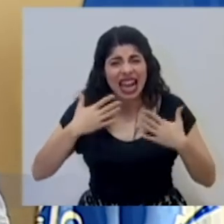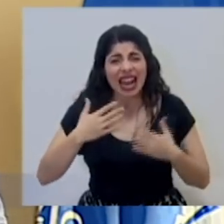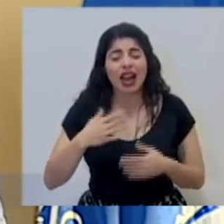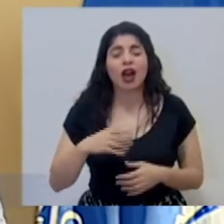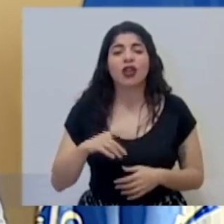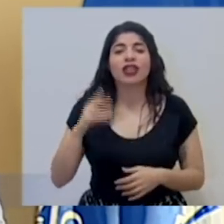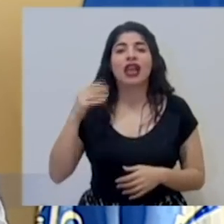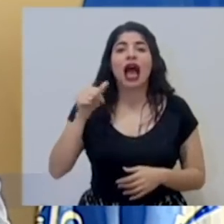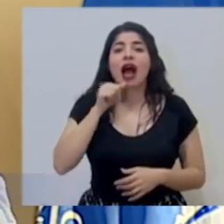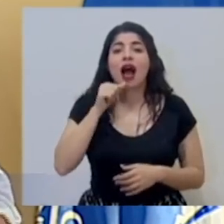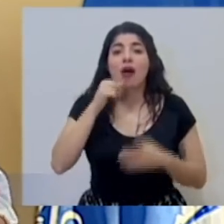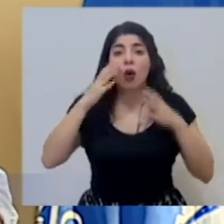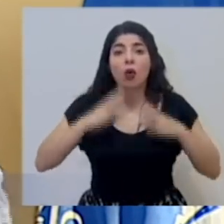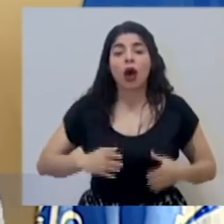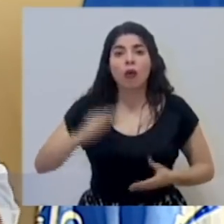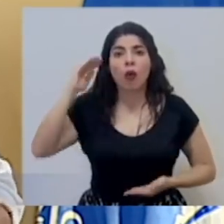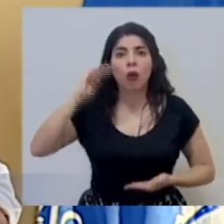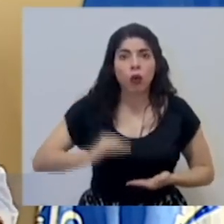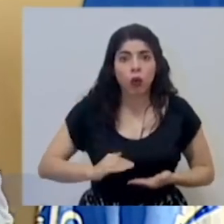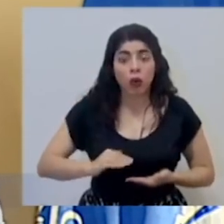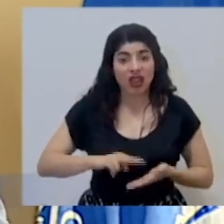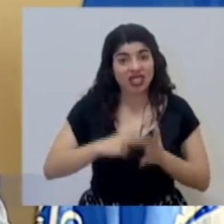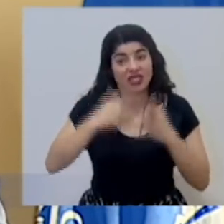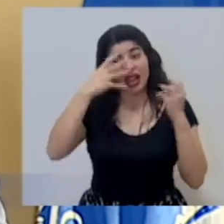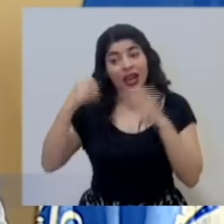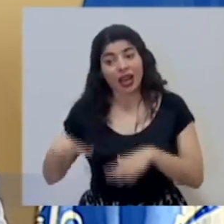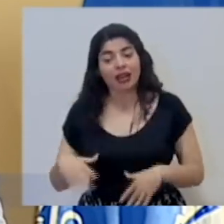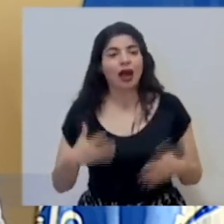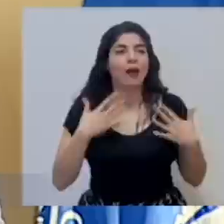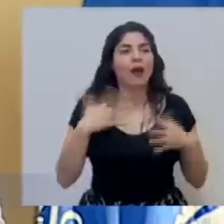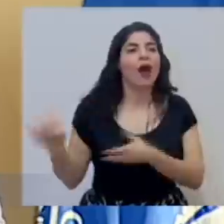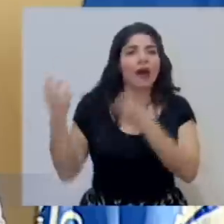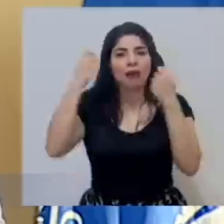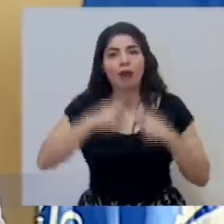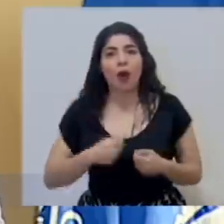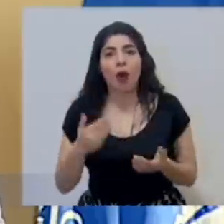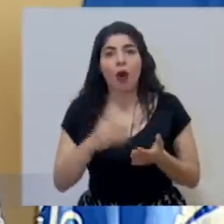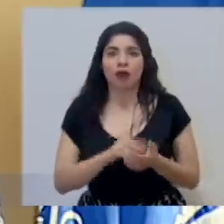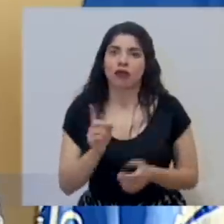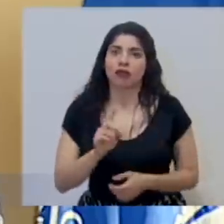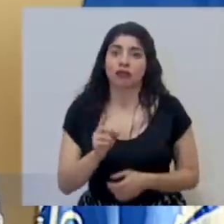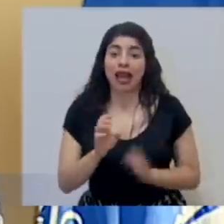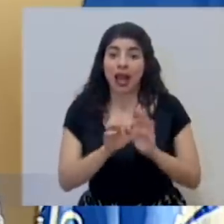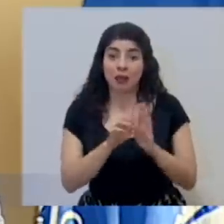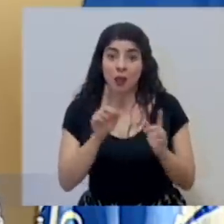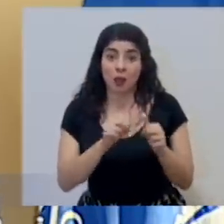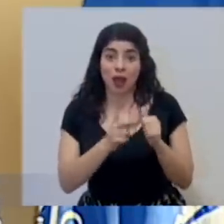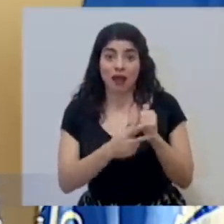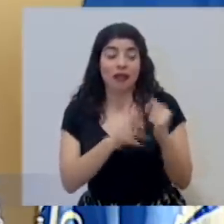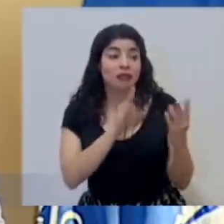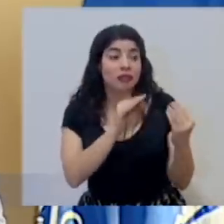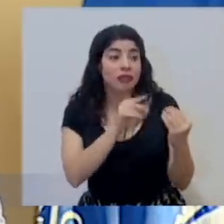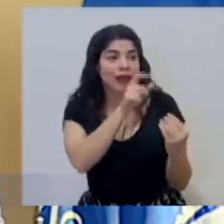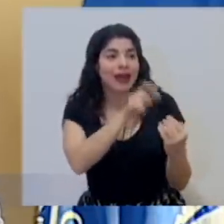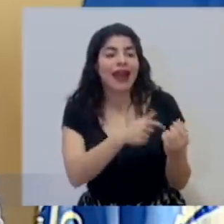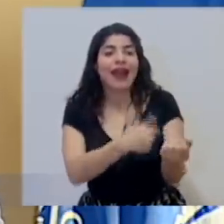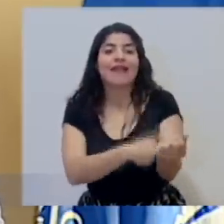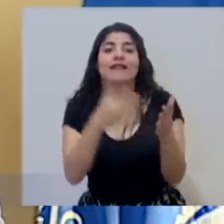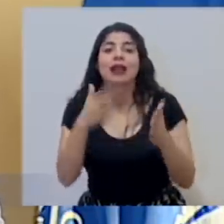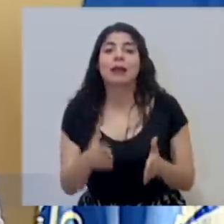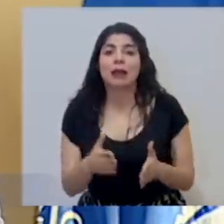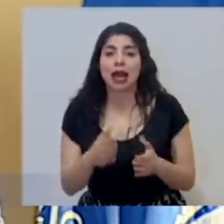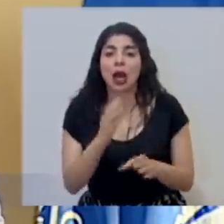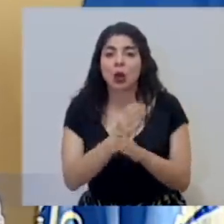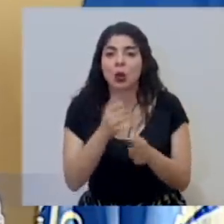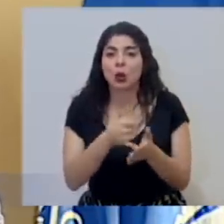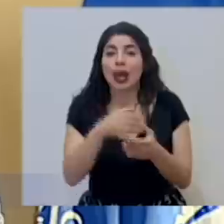deshidratación y no es que se lo pueden quitar y poner. Hablando con una enfermera de la unidad de cuidados intensivos del Hospital México, ella